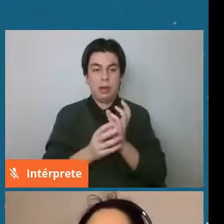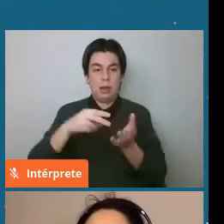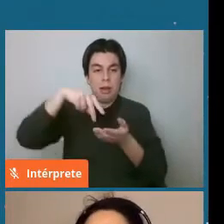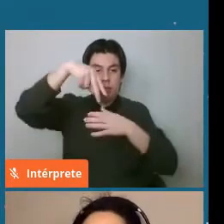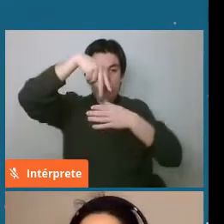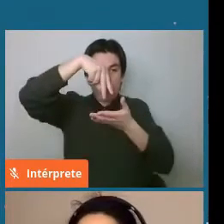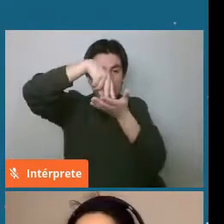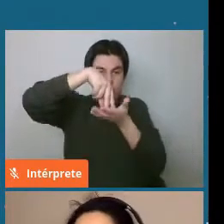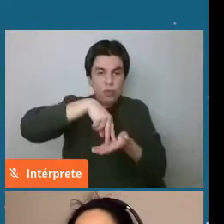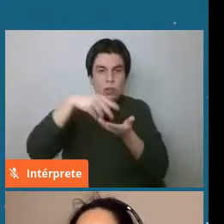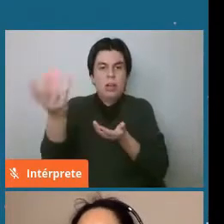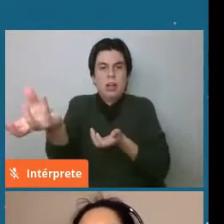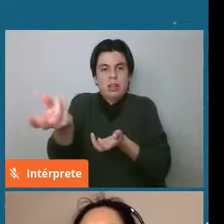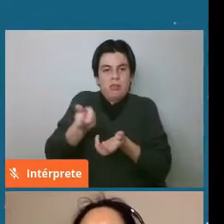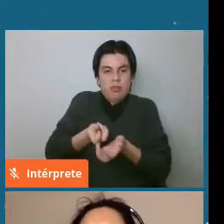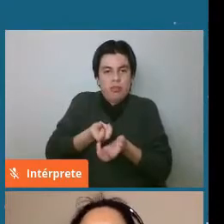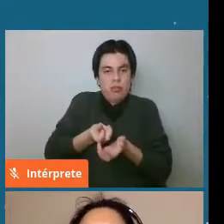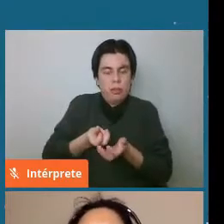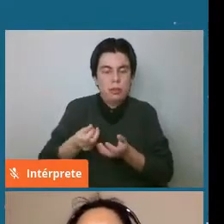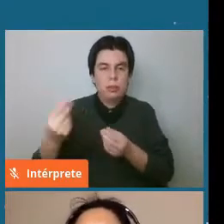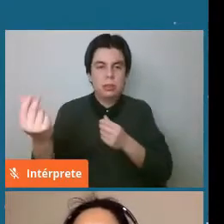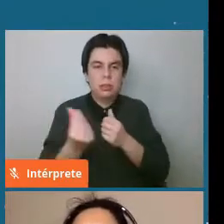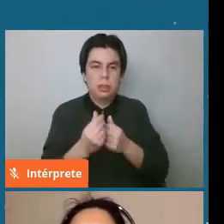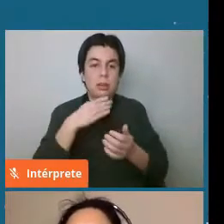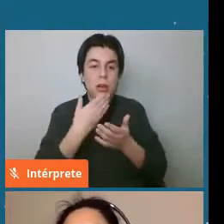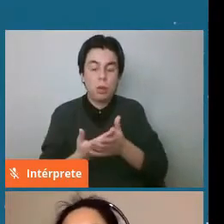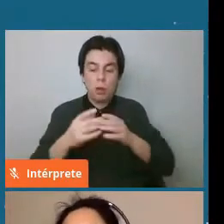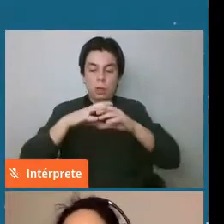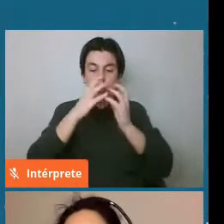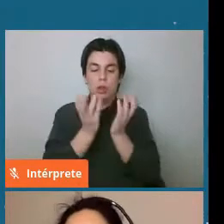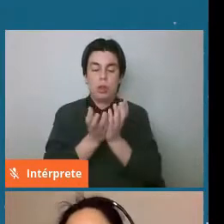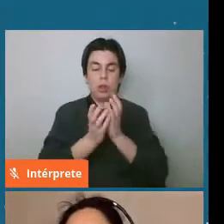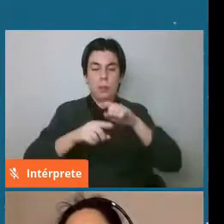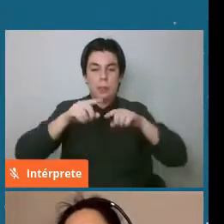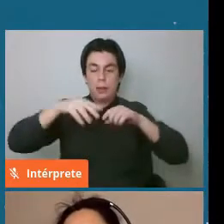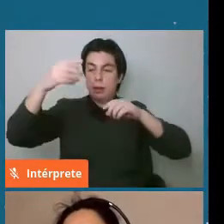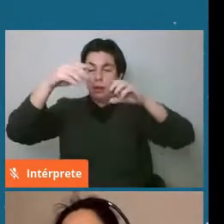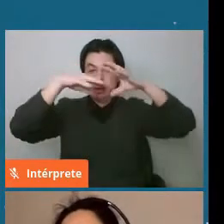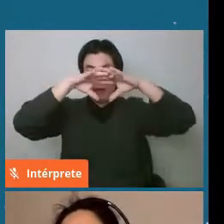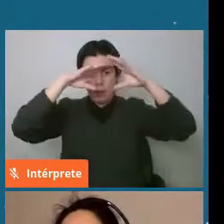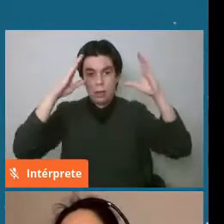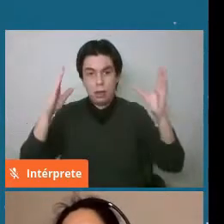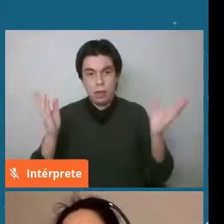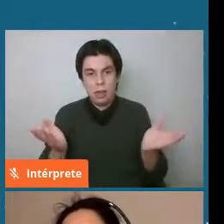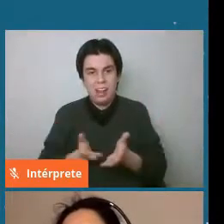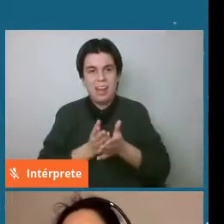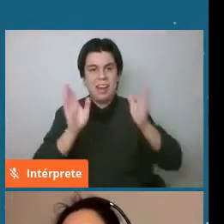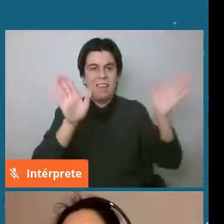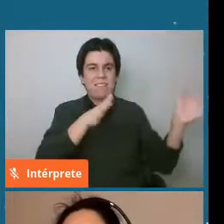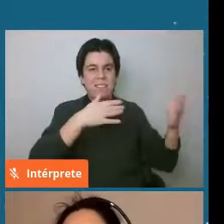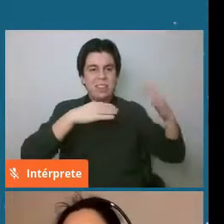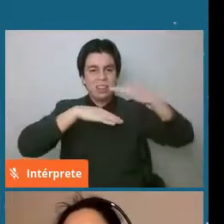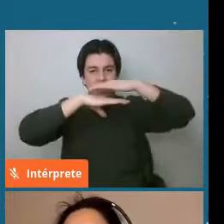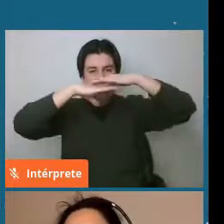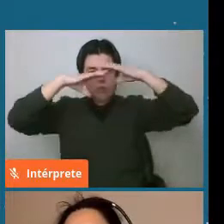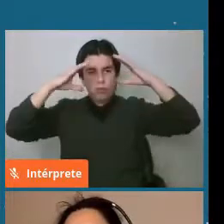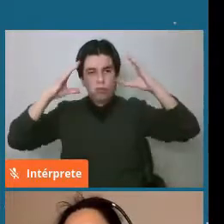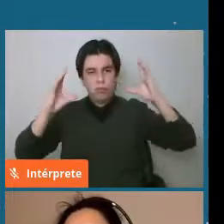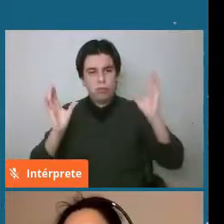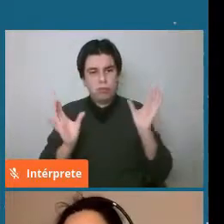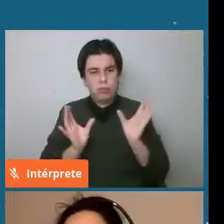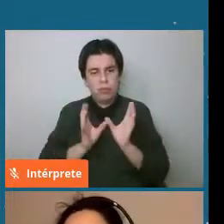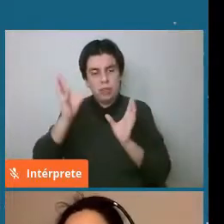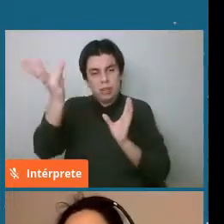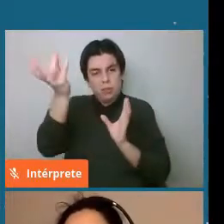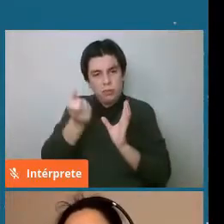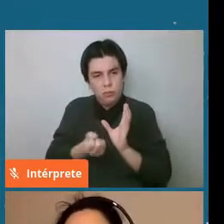contacto con la atmósfera de la Tierra, entonces va a generar fricción, que va a generar un